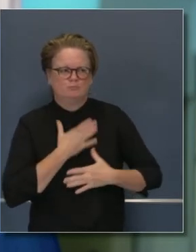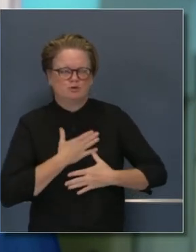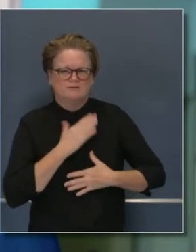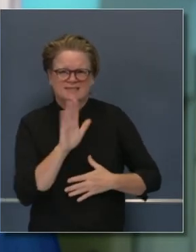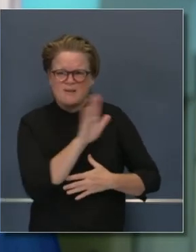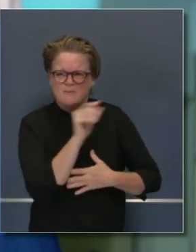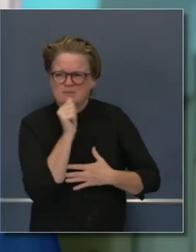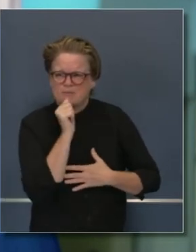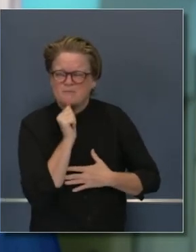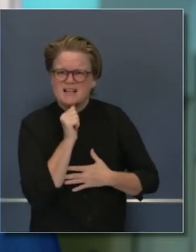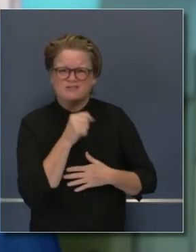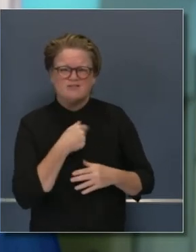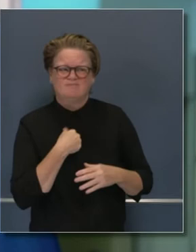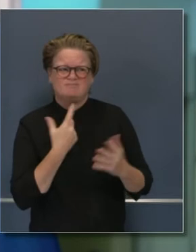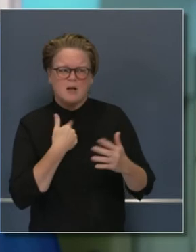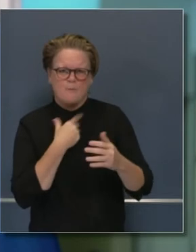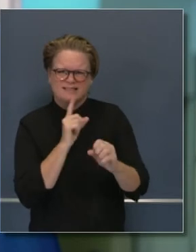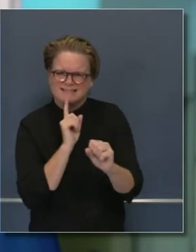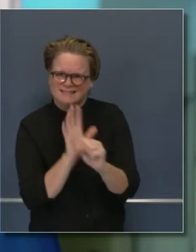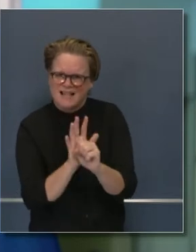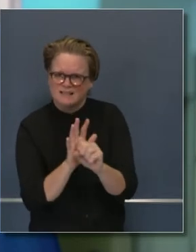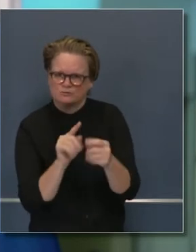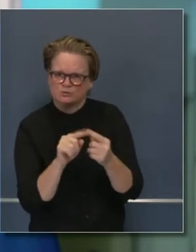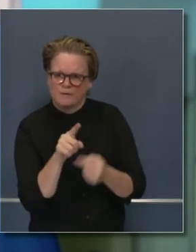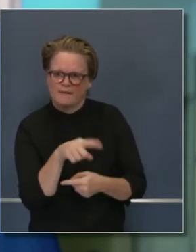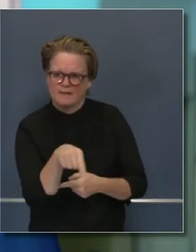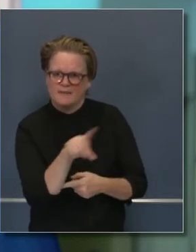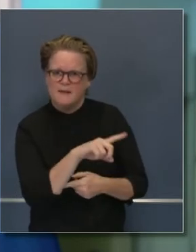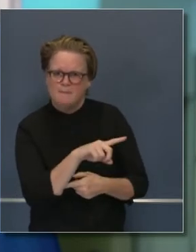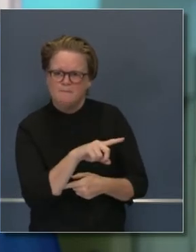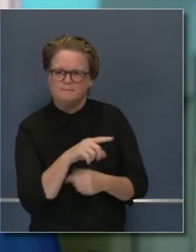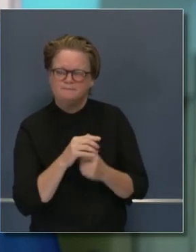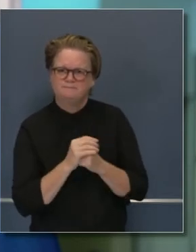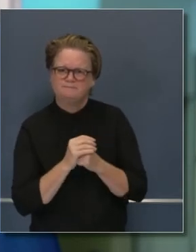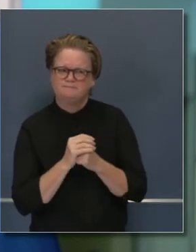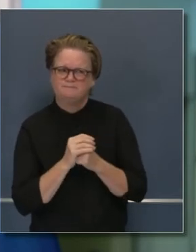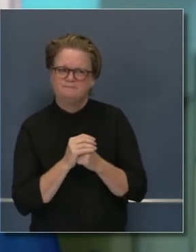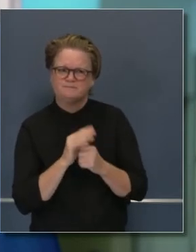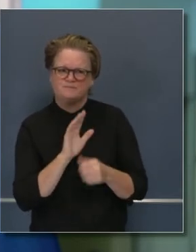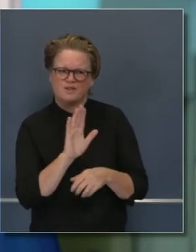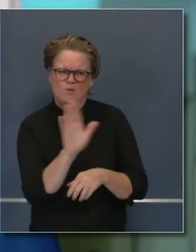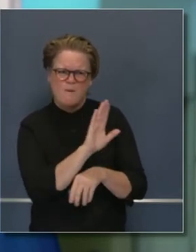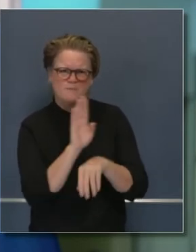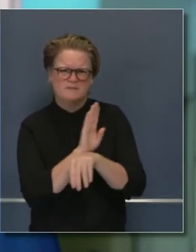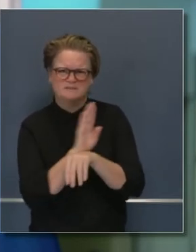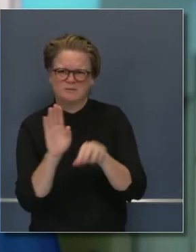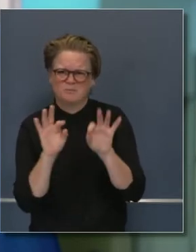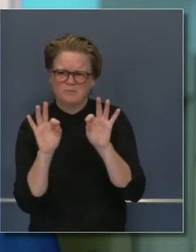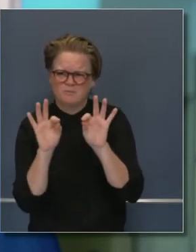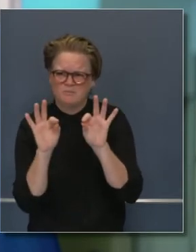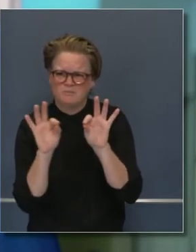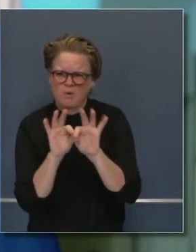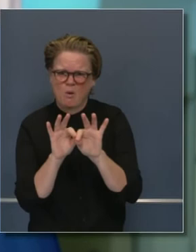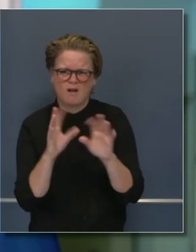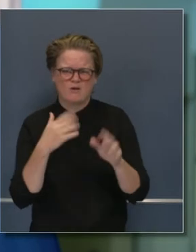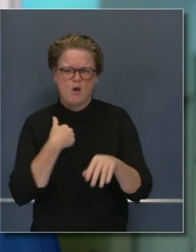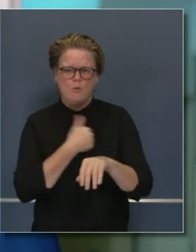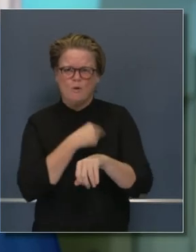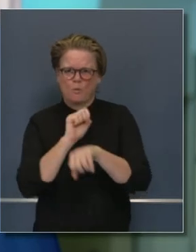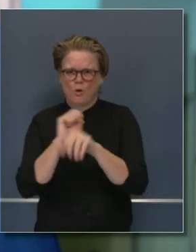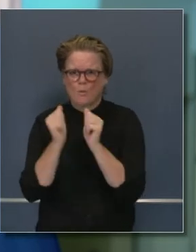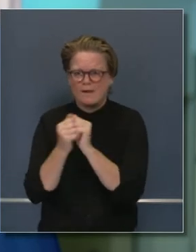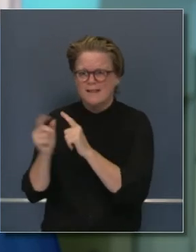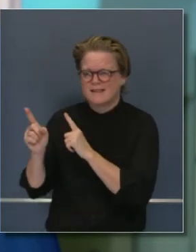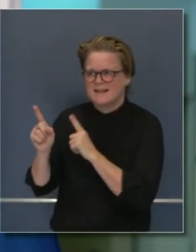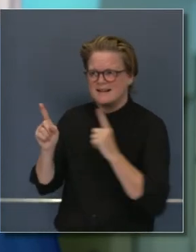Estoy muy comprometido para hacer todo lo que tengo en mi poder como Estado, para hacer lo que tenemos en nuestro poder, para mejorar y aumentar sus esfuerzos locales.